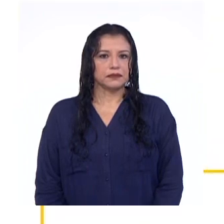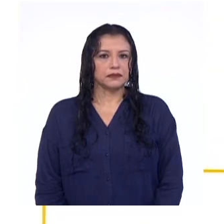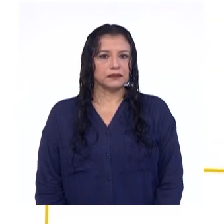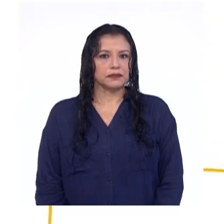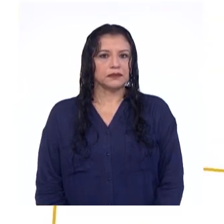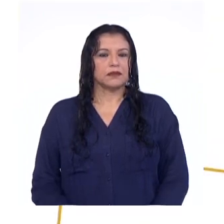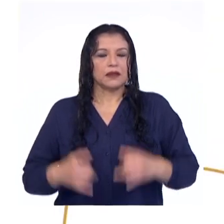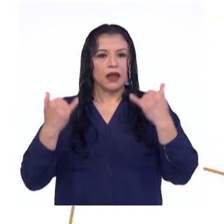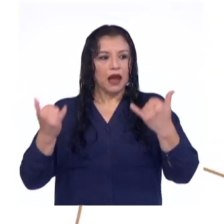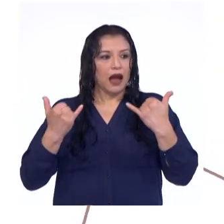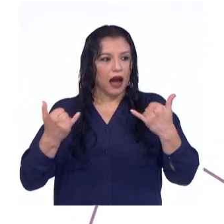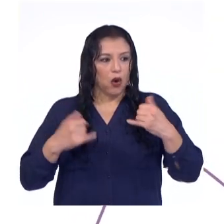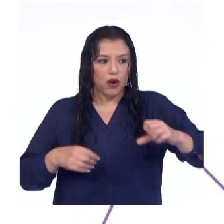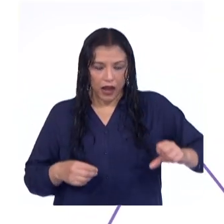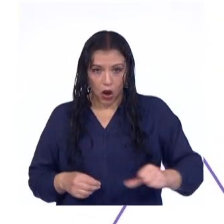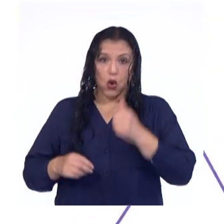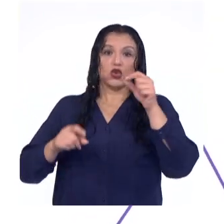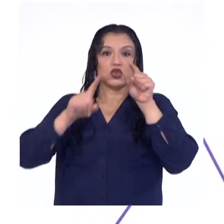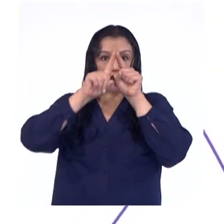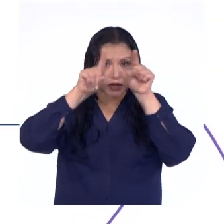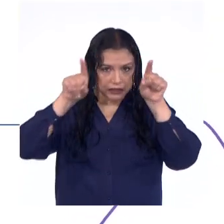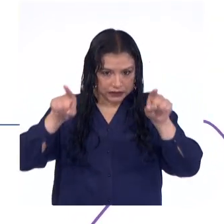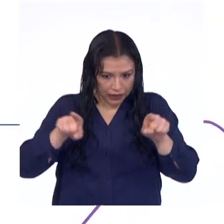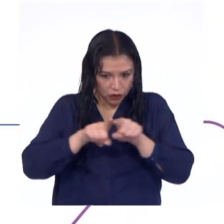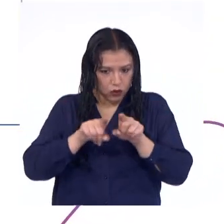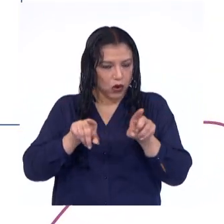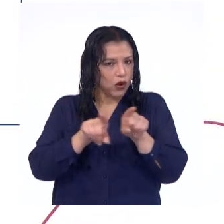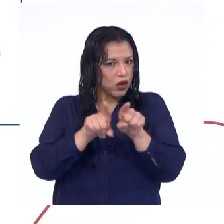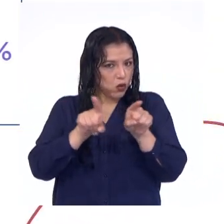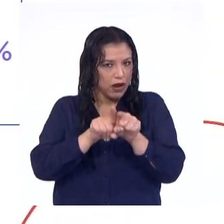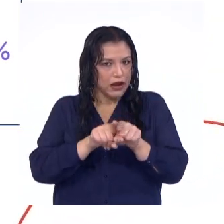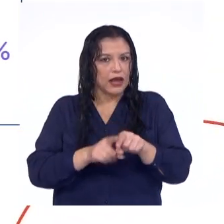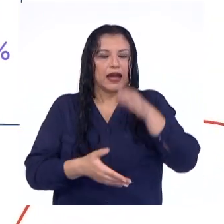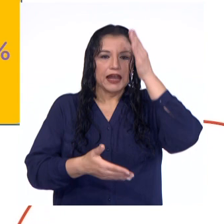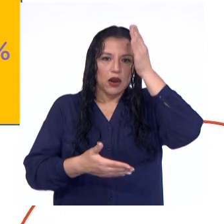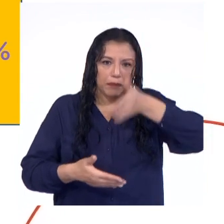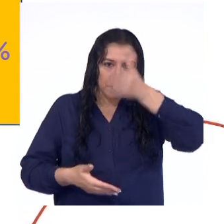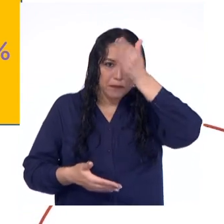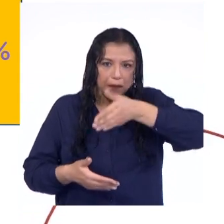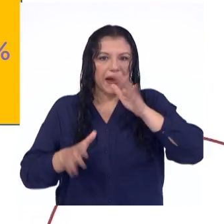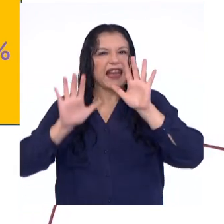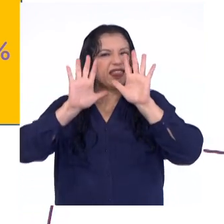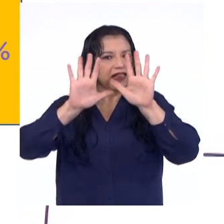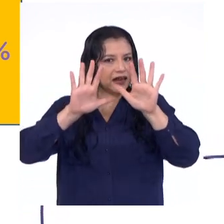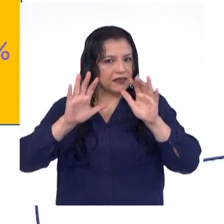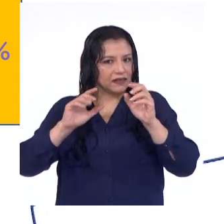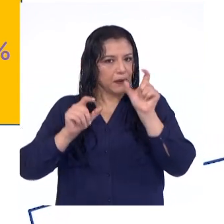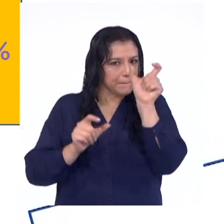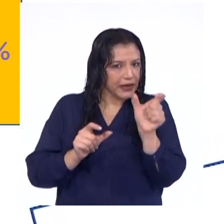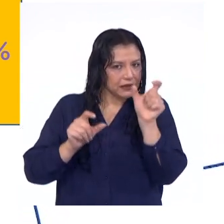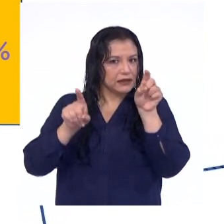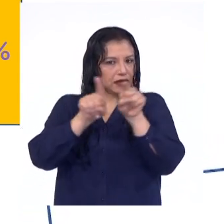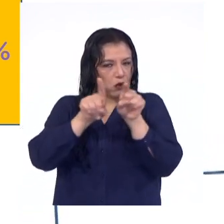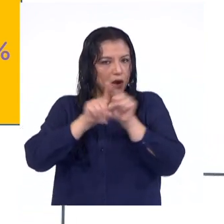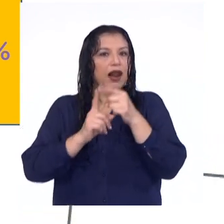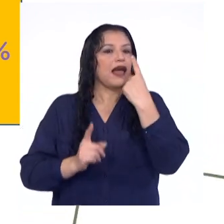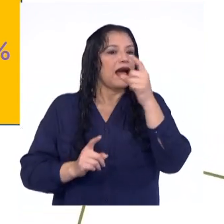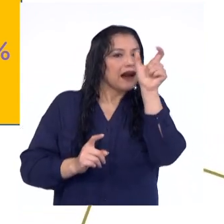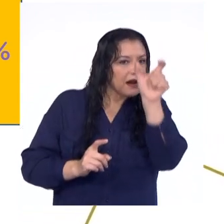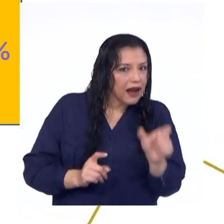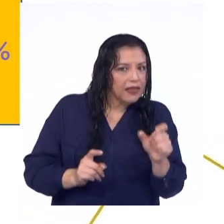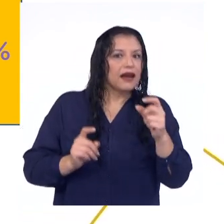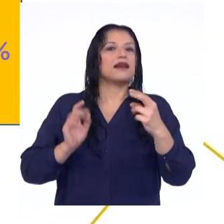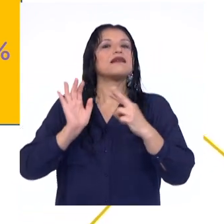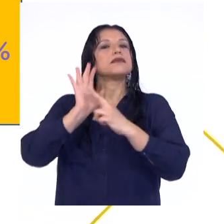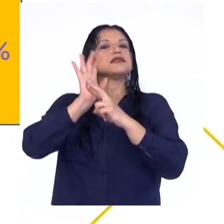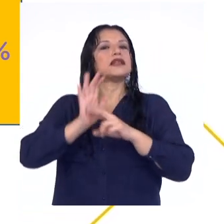Ahora cogemos otro rectángulo del mismo tamaño y lo dividimos en 10 partes iguales. Cada parte representa el 10